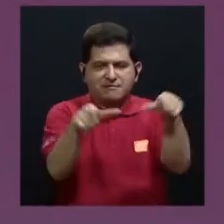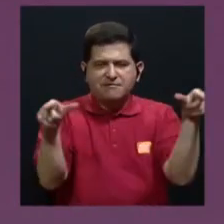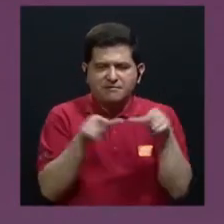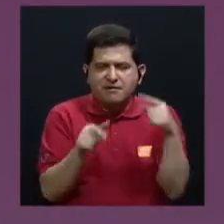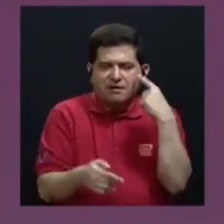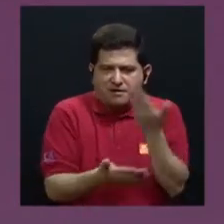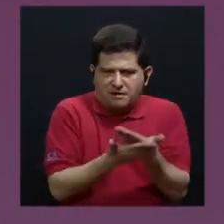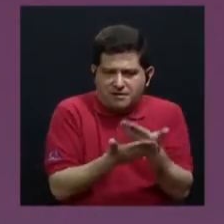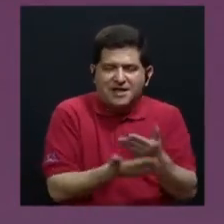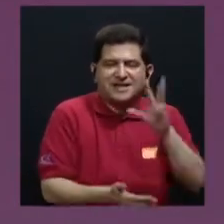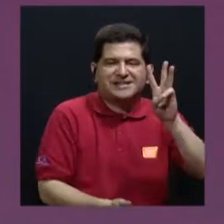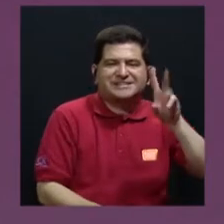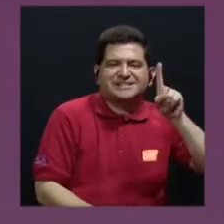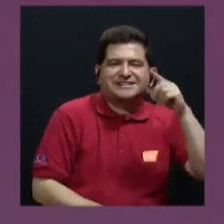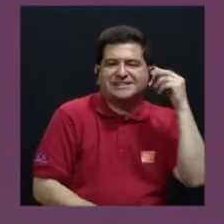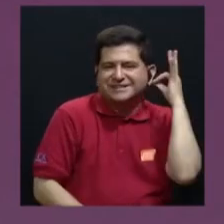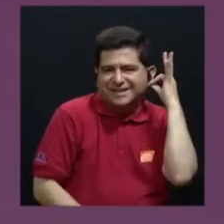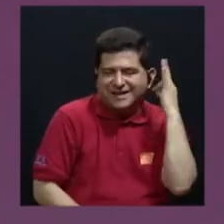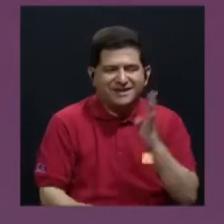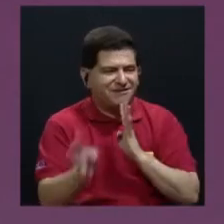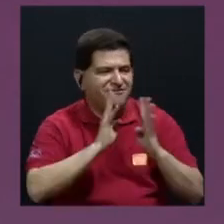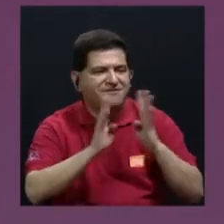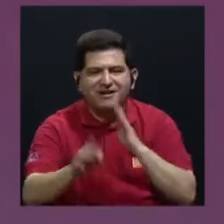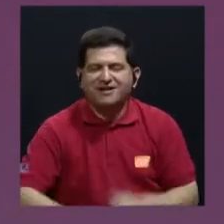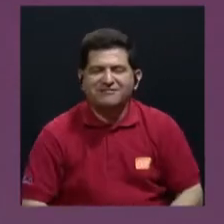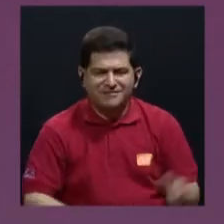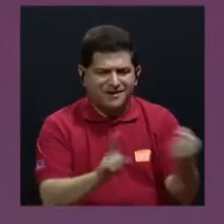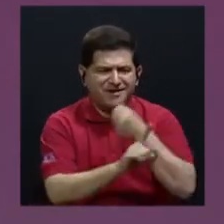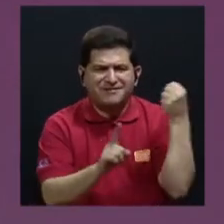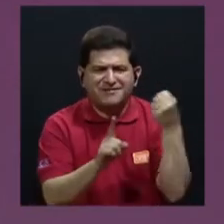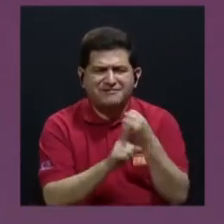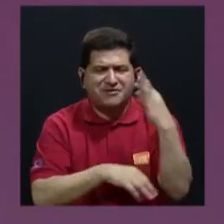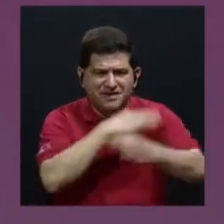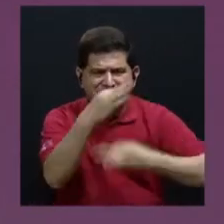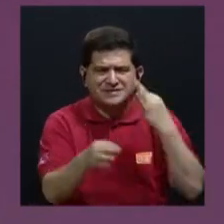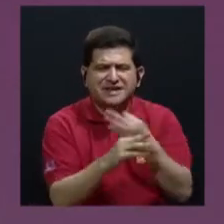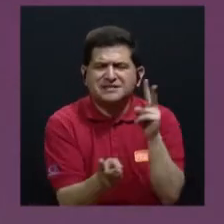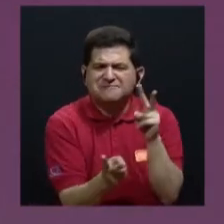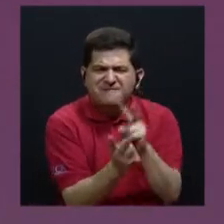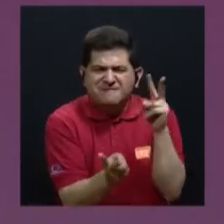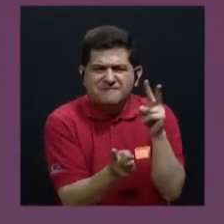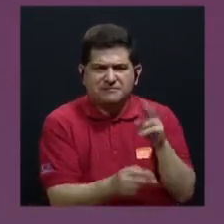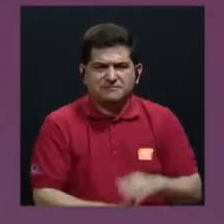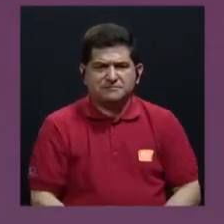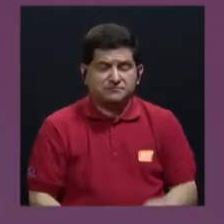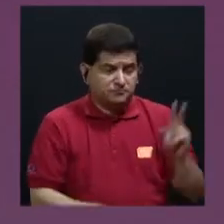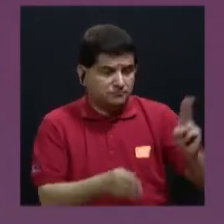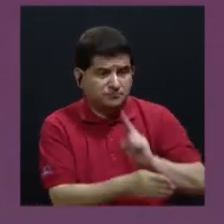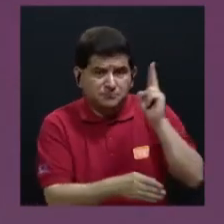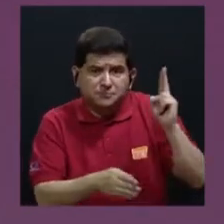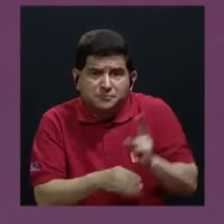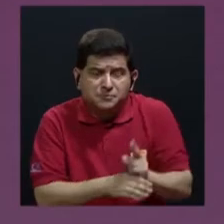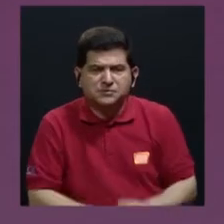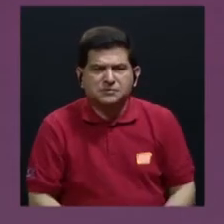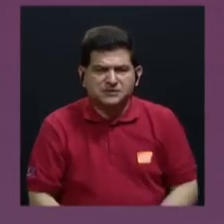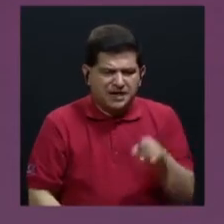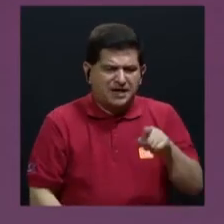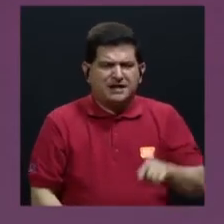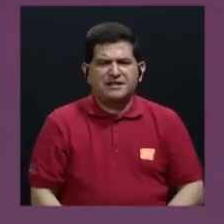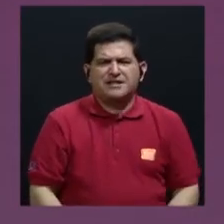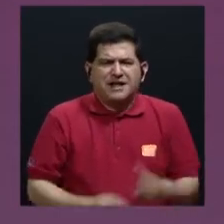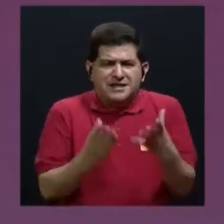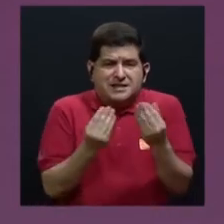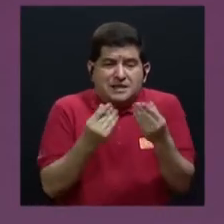testimonio de 61 mujeres que hablan acerca de la violencia sexual, ¿verdad?, que fue utilizada como un arma de terror